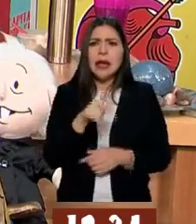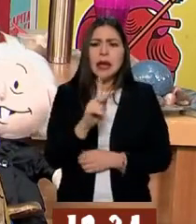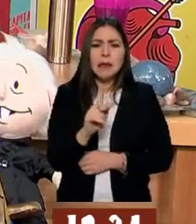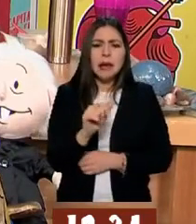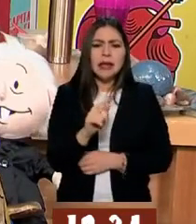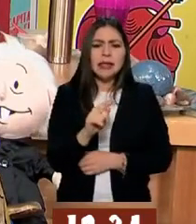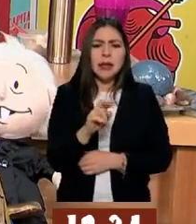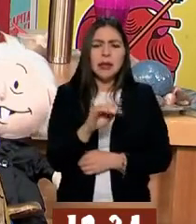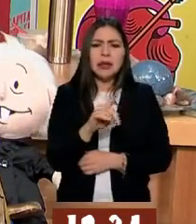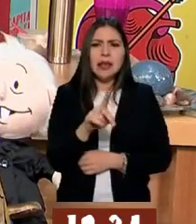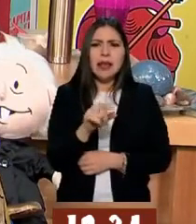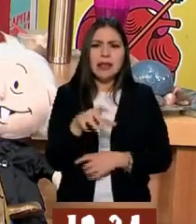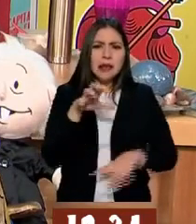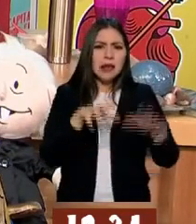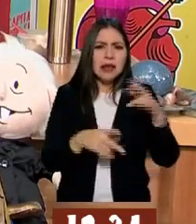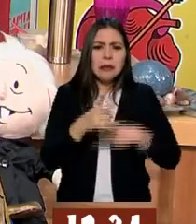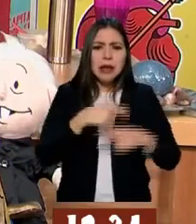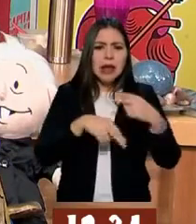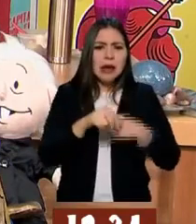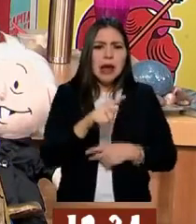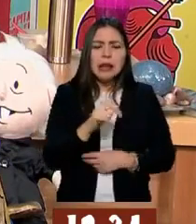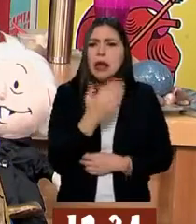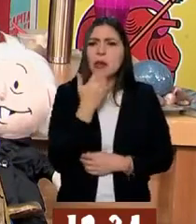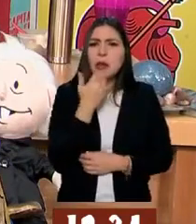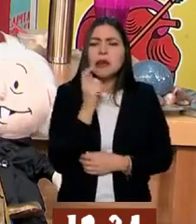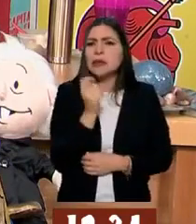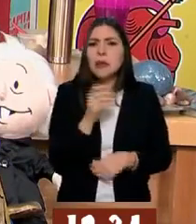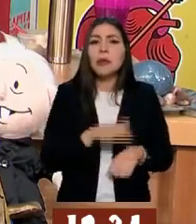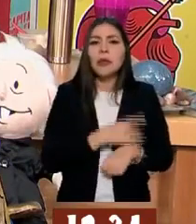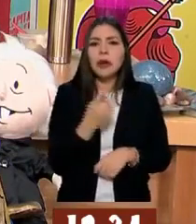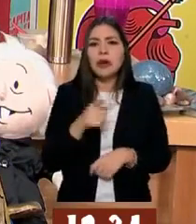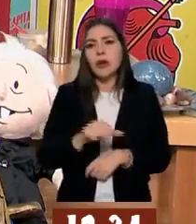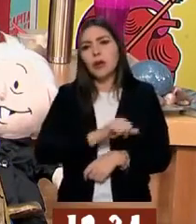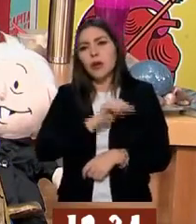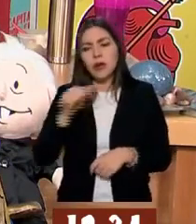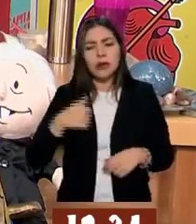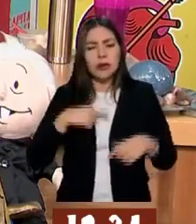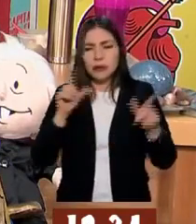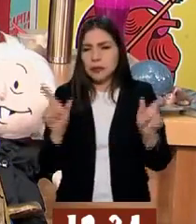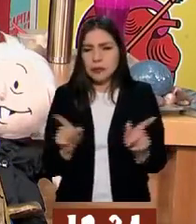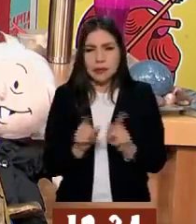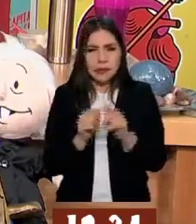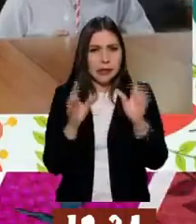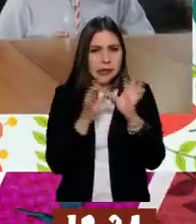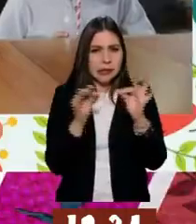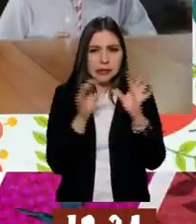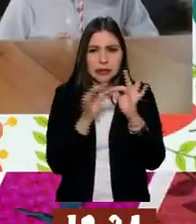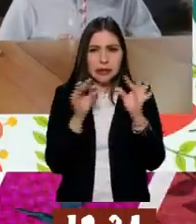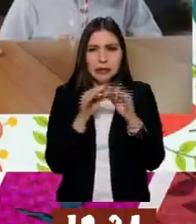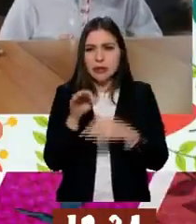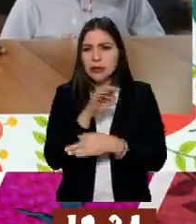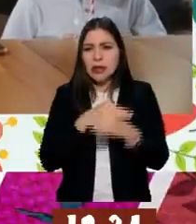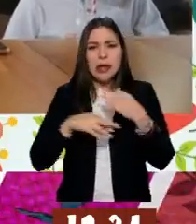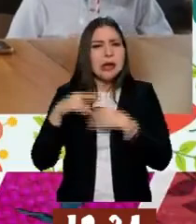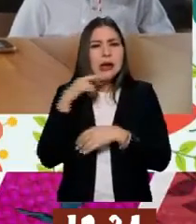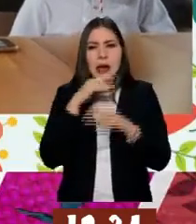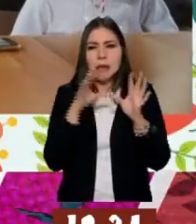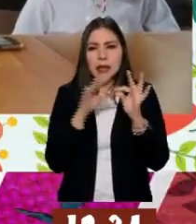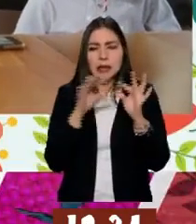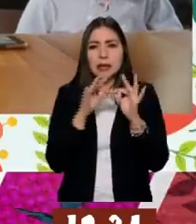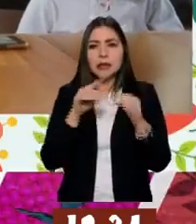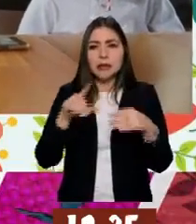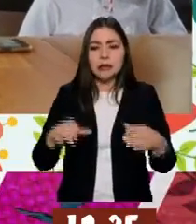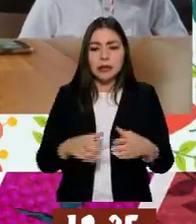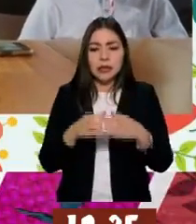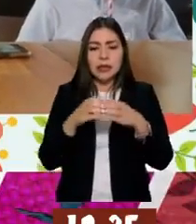un proceso también llamado homogenización. Y lo que hacen es, estoy resumiendo así para que todos, este, explícalo rápido. Lo